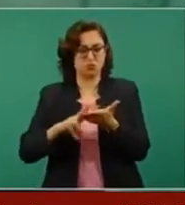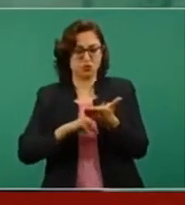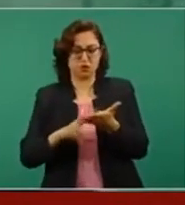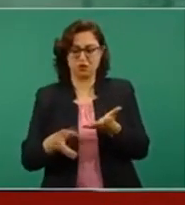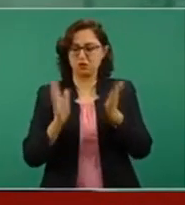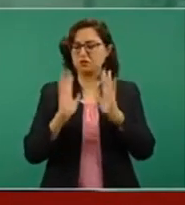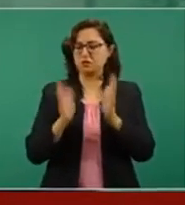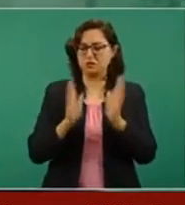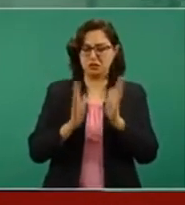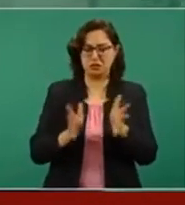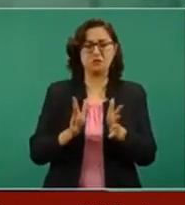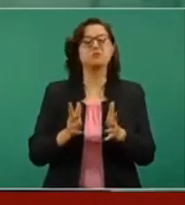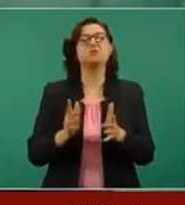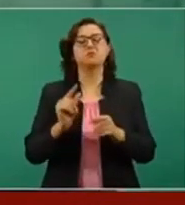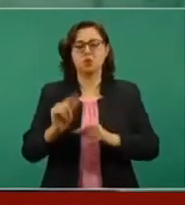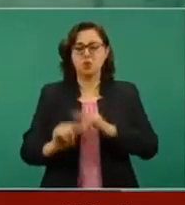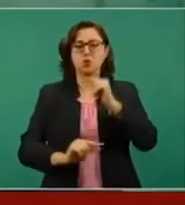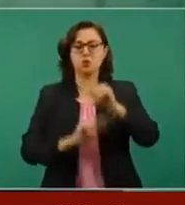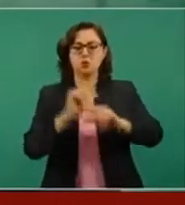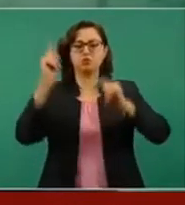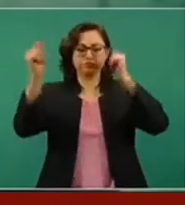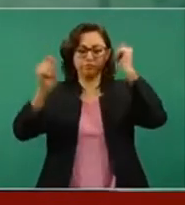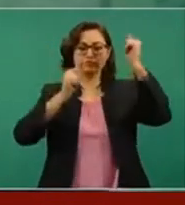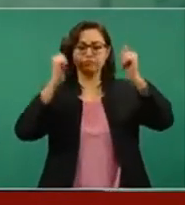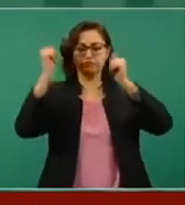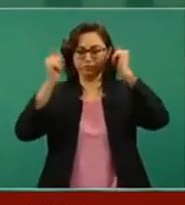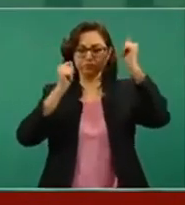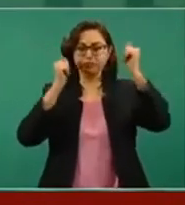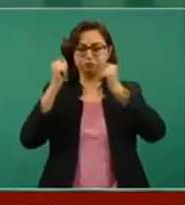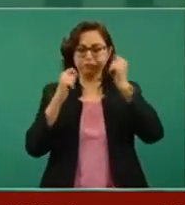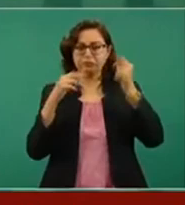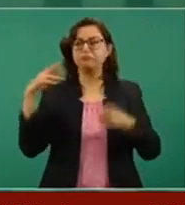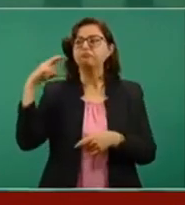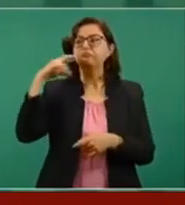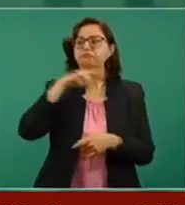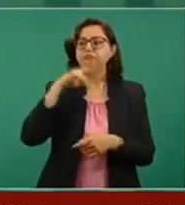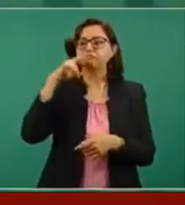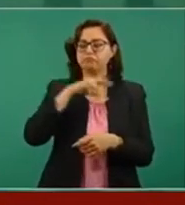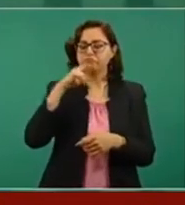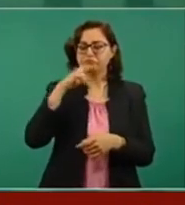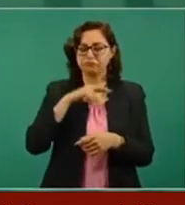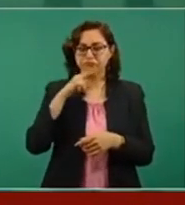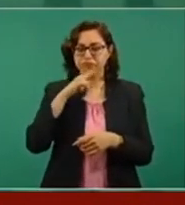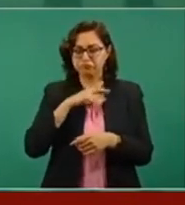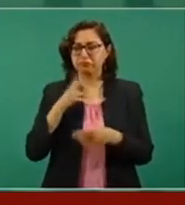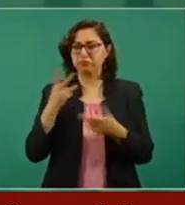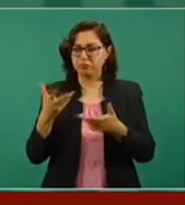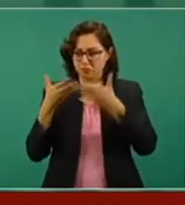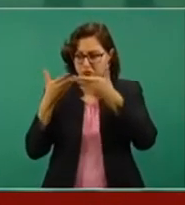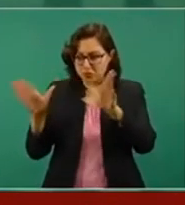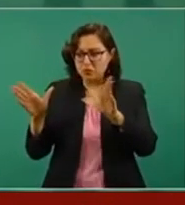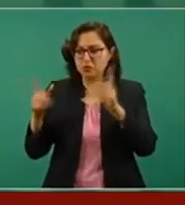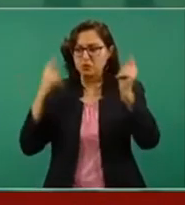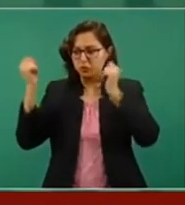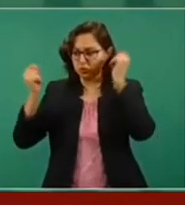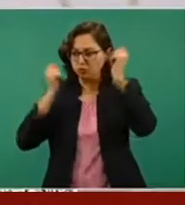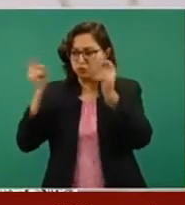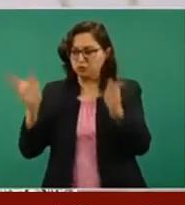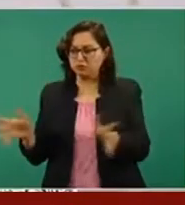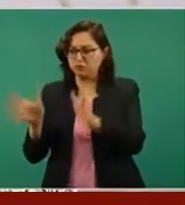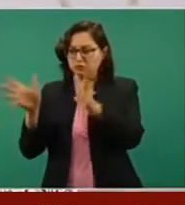turística pronto. Entonces, esta información no ayuda, o mejor dicho, la